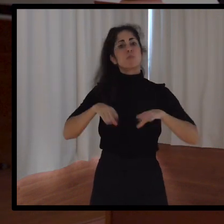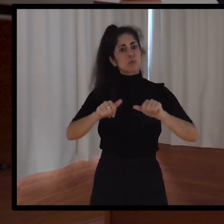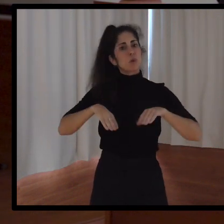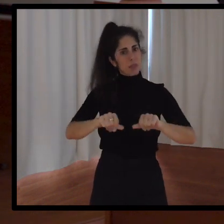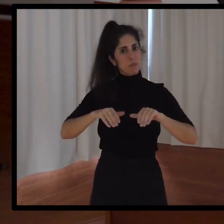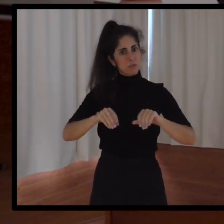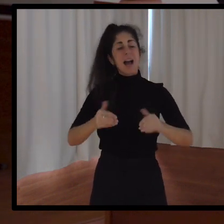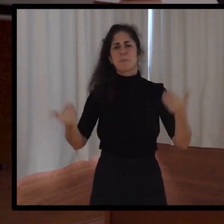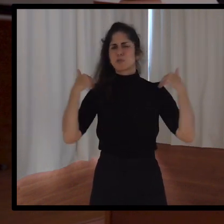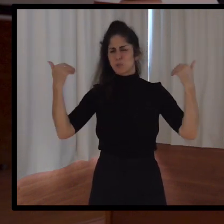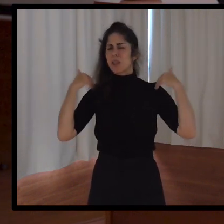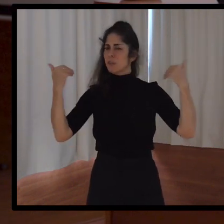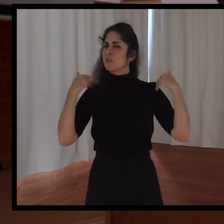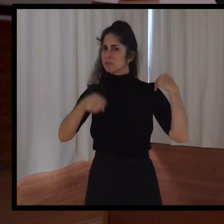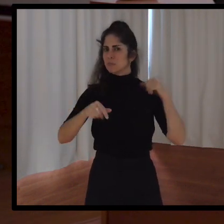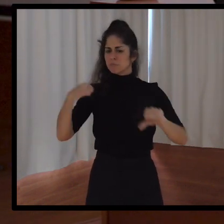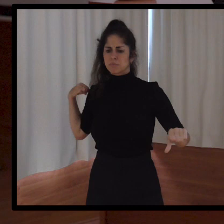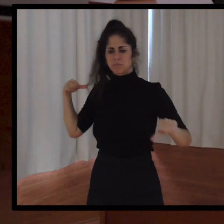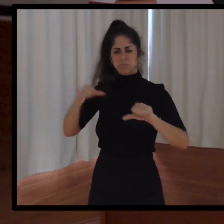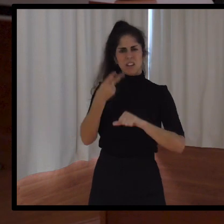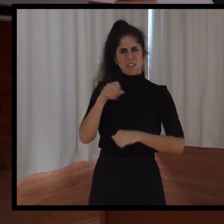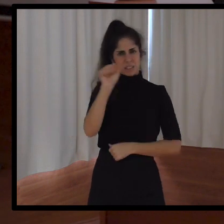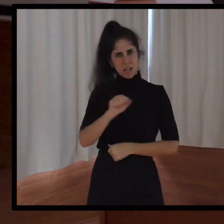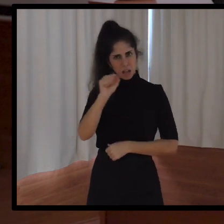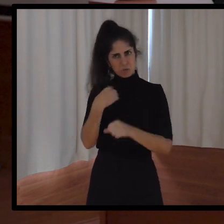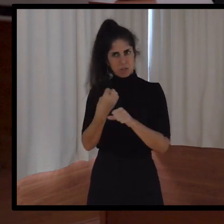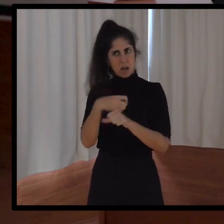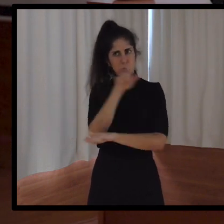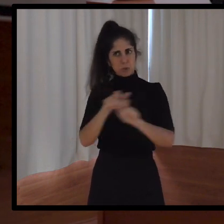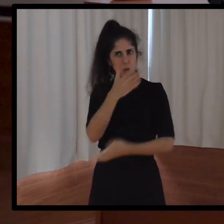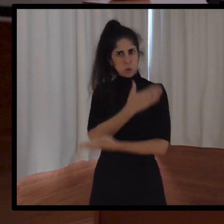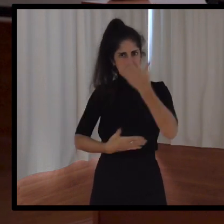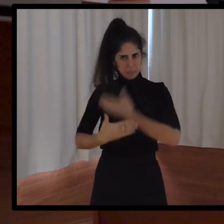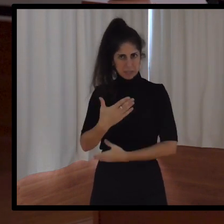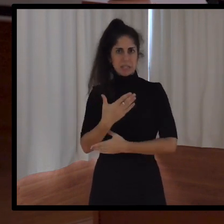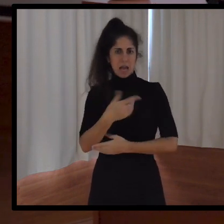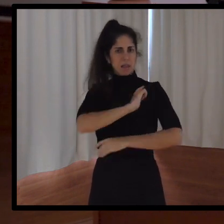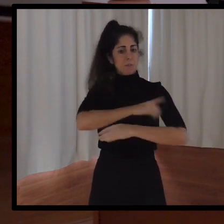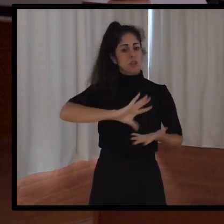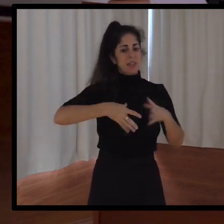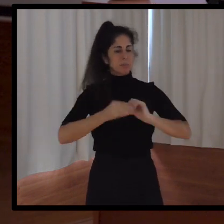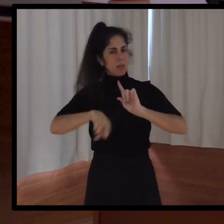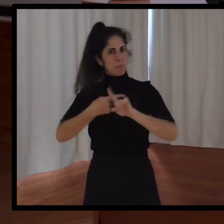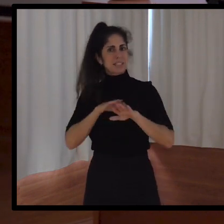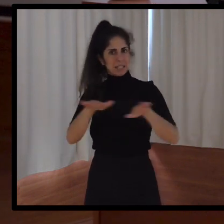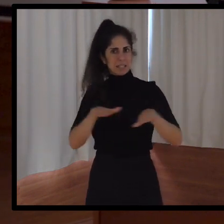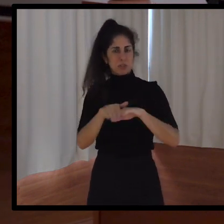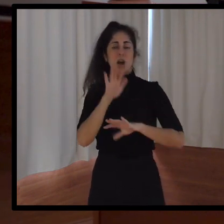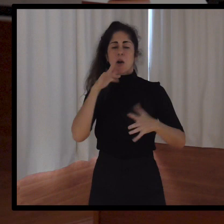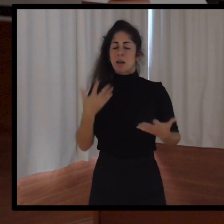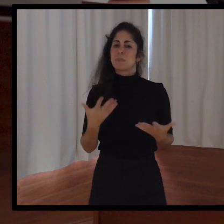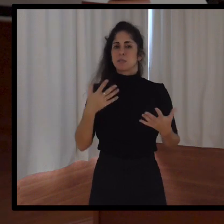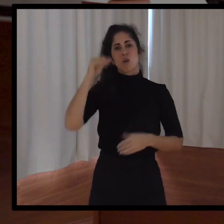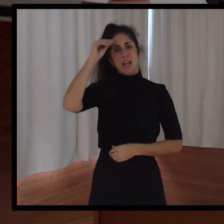discapacidad, tanto en natación como en deporte adaptado. Actualmente forma parte del cuerpo técnico del Villa de Santa Brígida, tercera división.